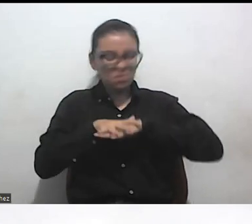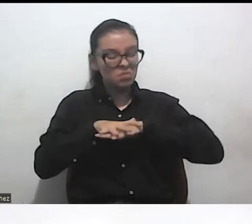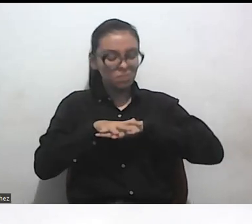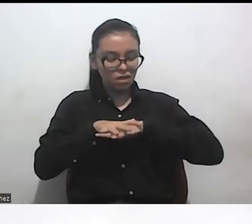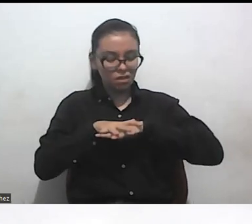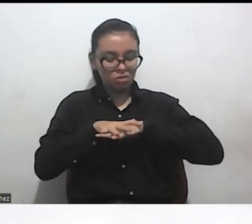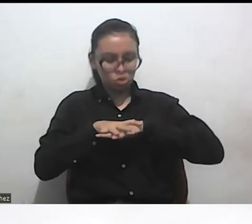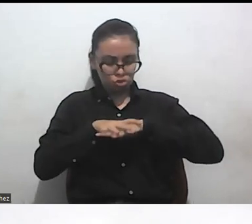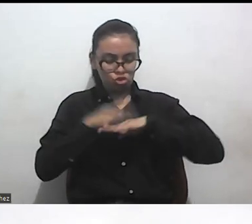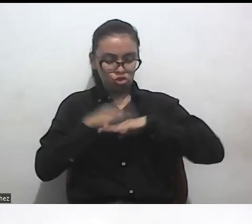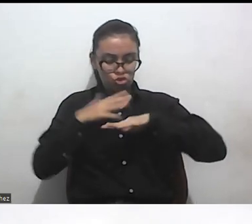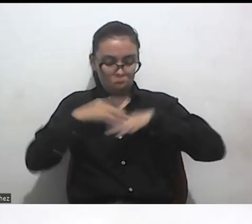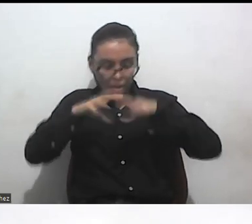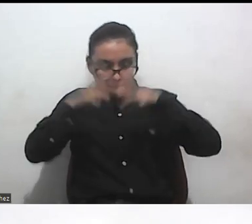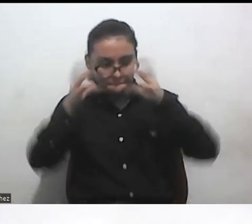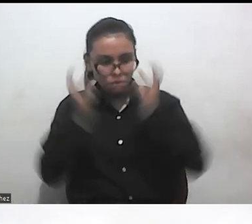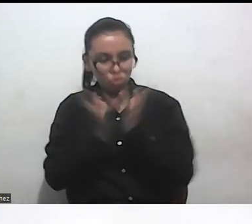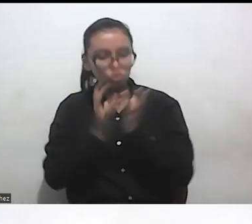que yo me imagino.